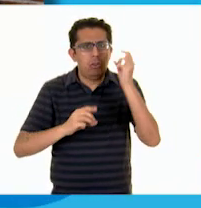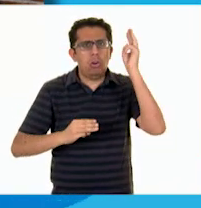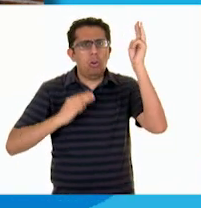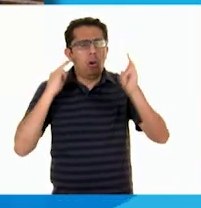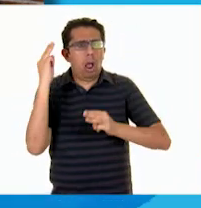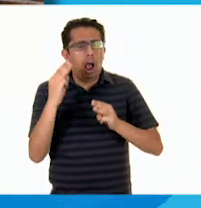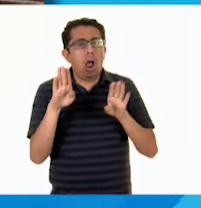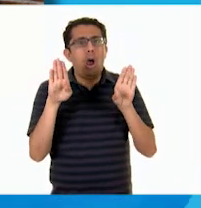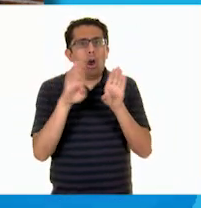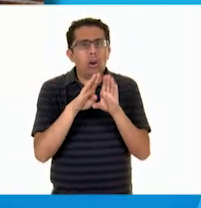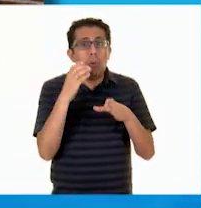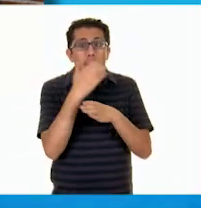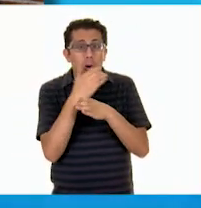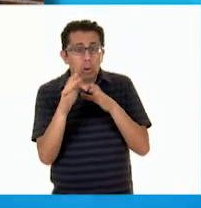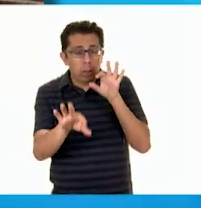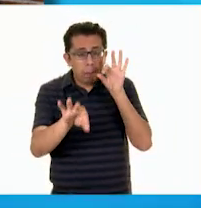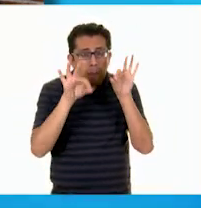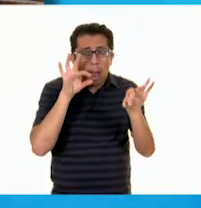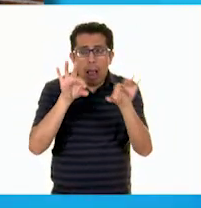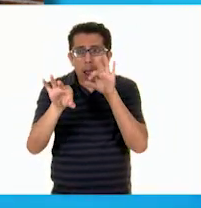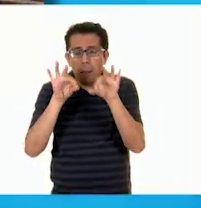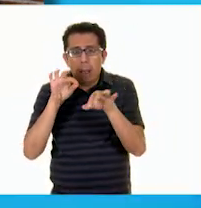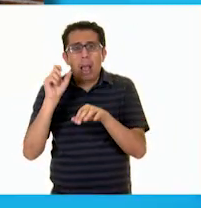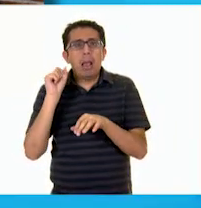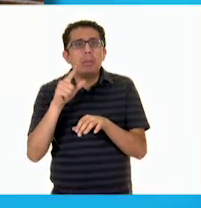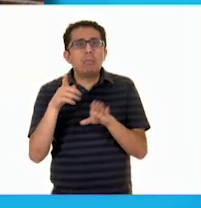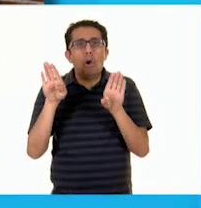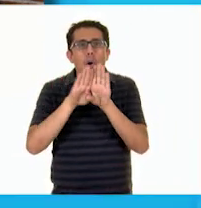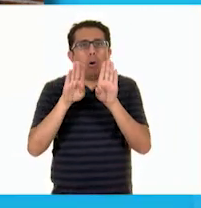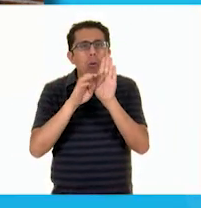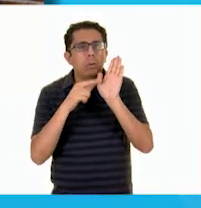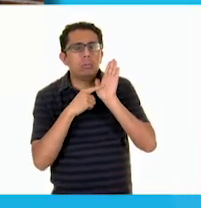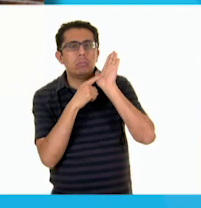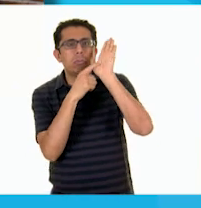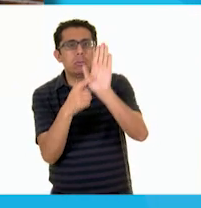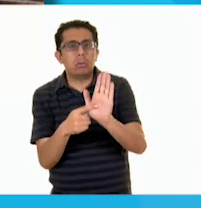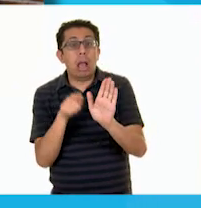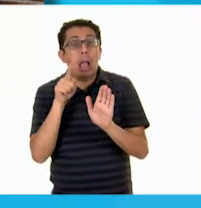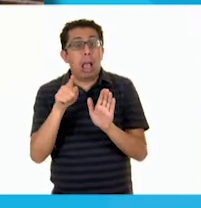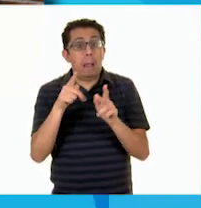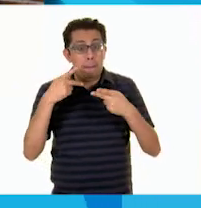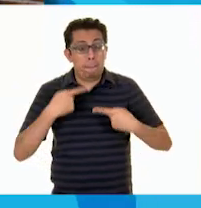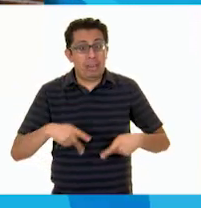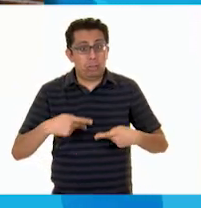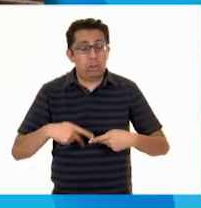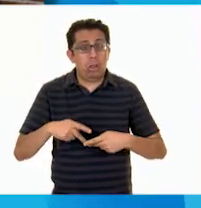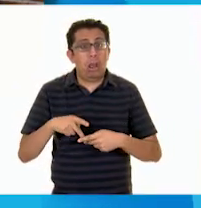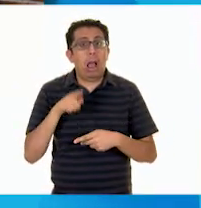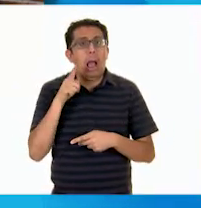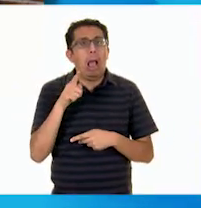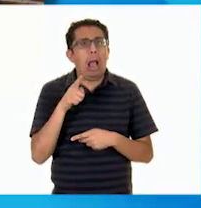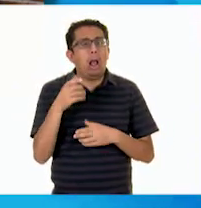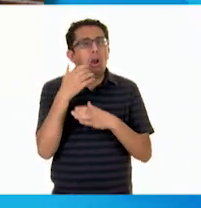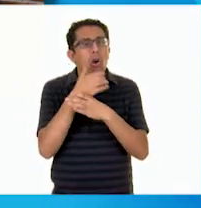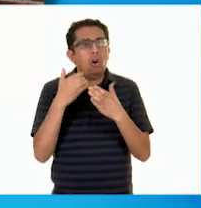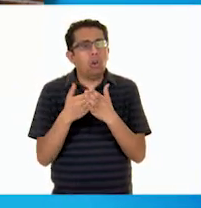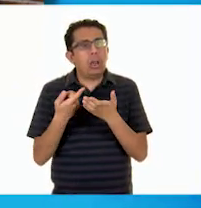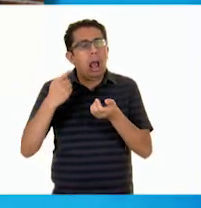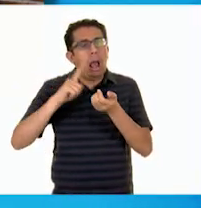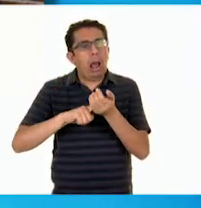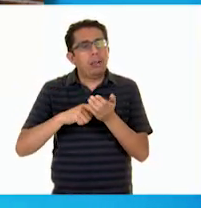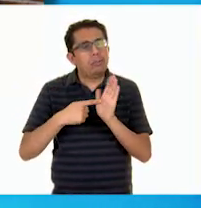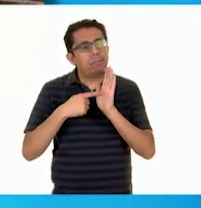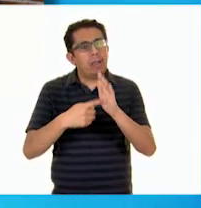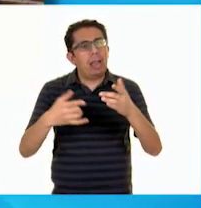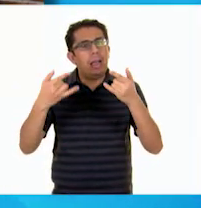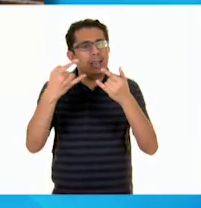como elegir qué verá el público y cómo lo verá. Es decir, él cuenta una historia a través de los objetos que incluyen